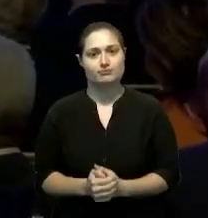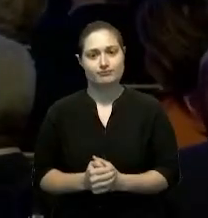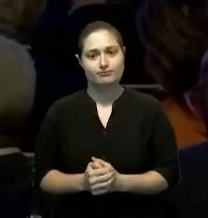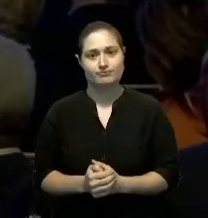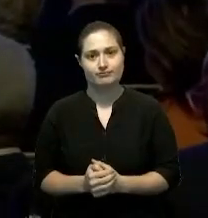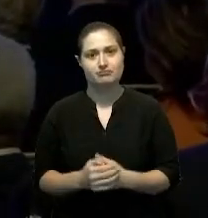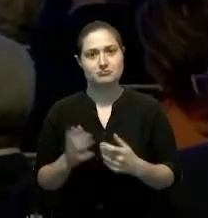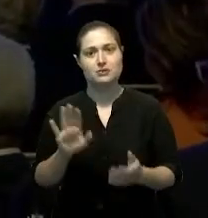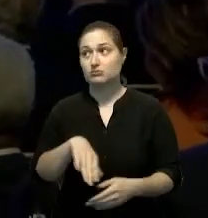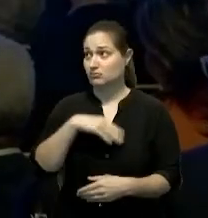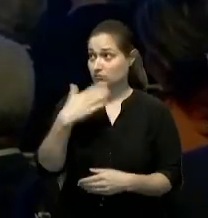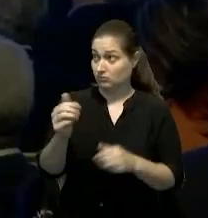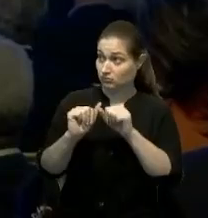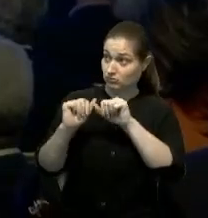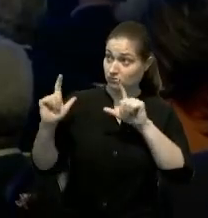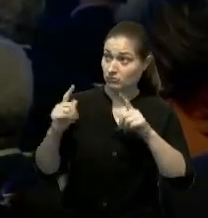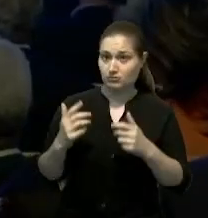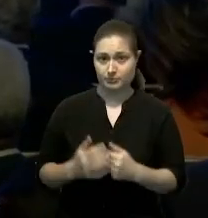la próxima lámina,